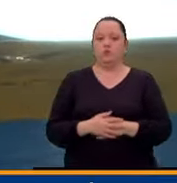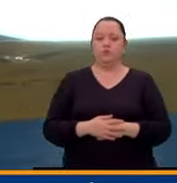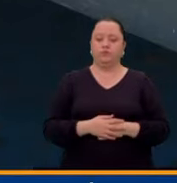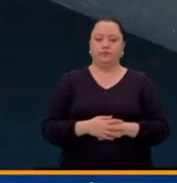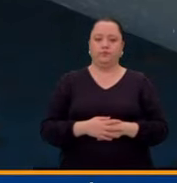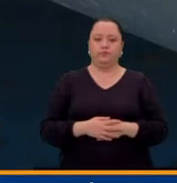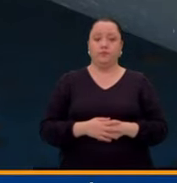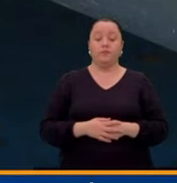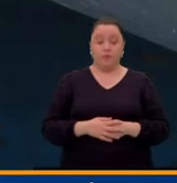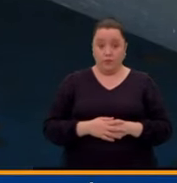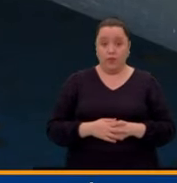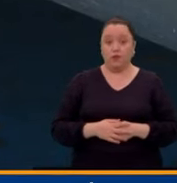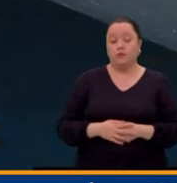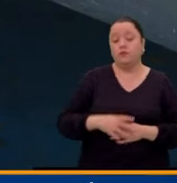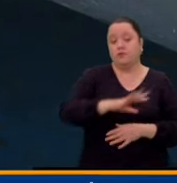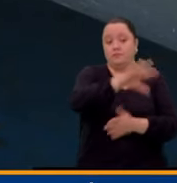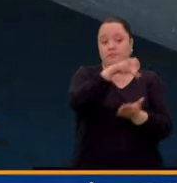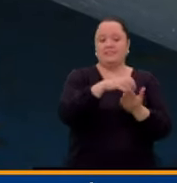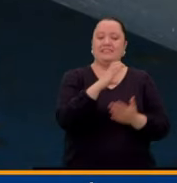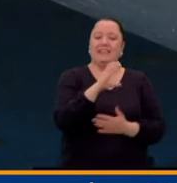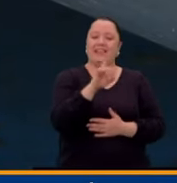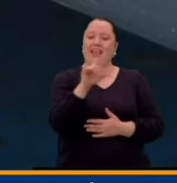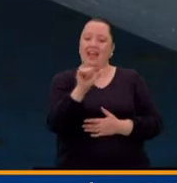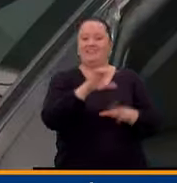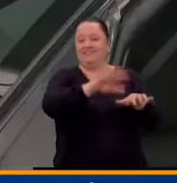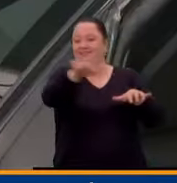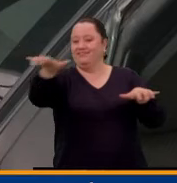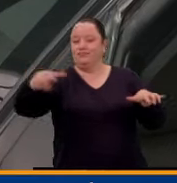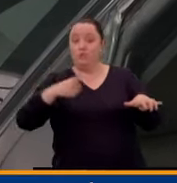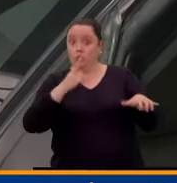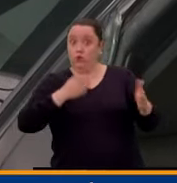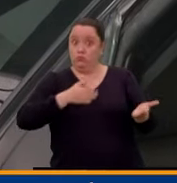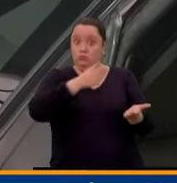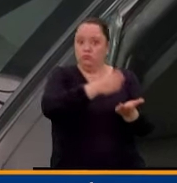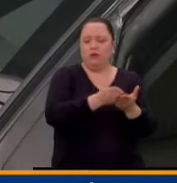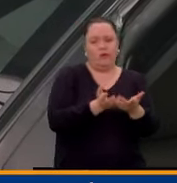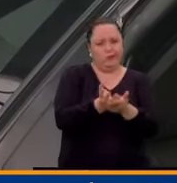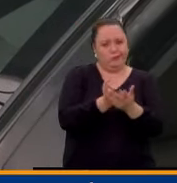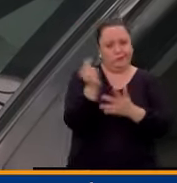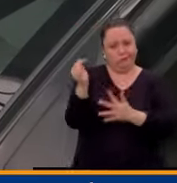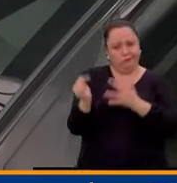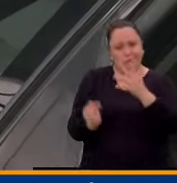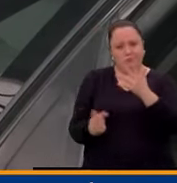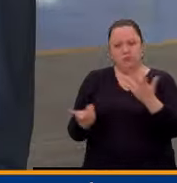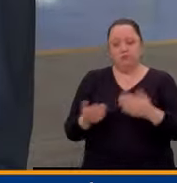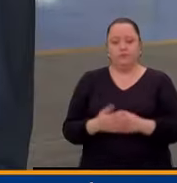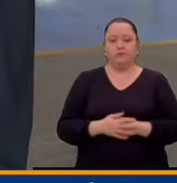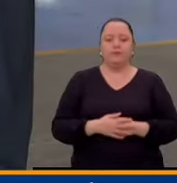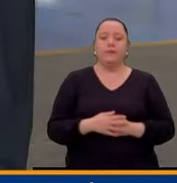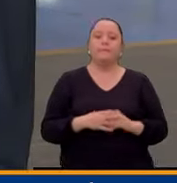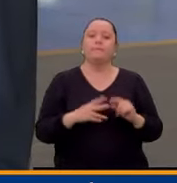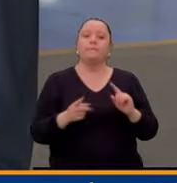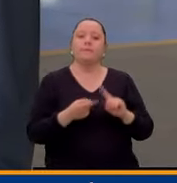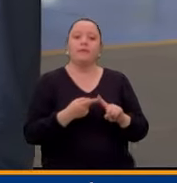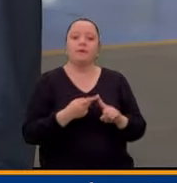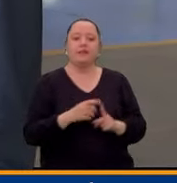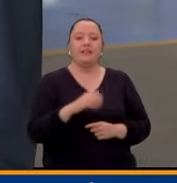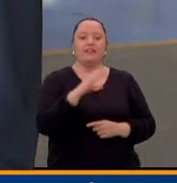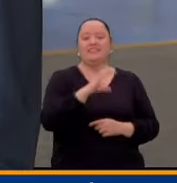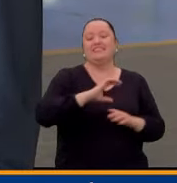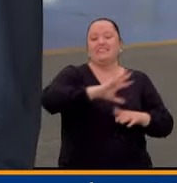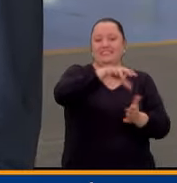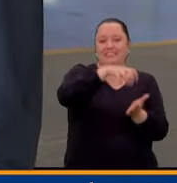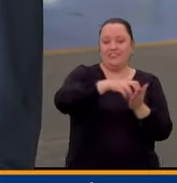A la hora de acudir a un CDA, tenga en cuenta las siguientes recomendaciones. Puedes validar que el centro de diagnóstico